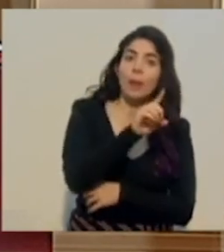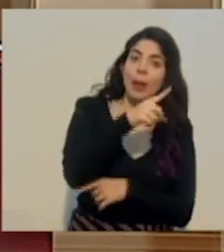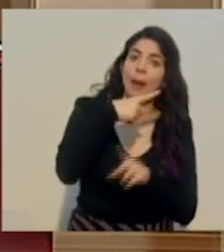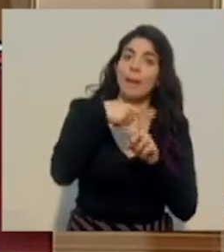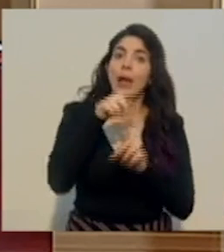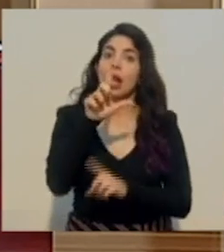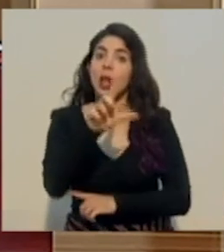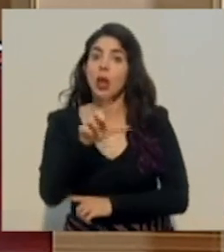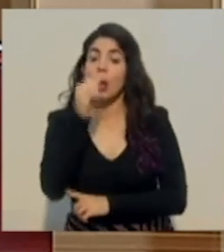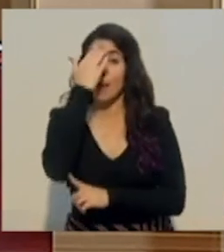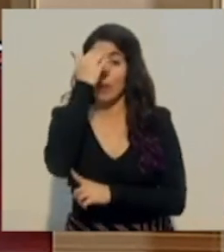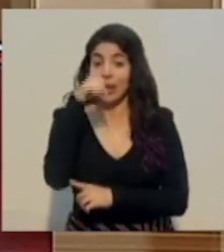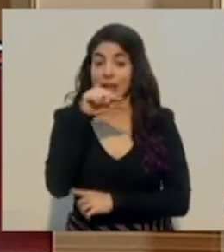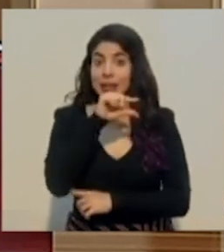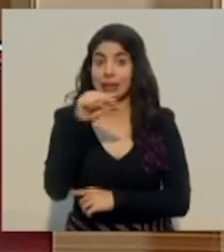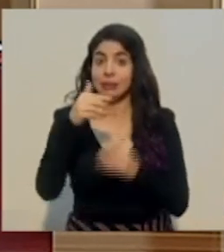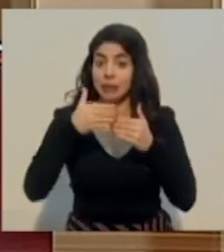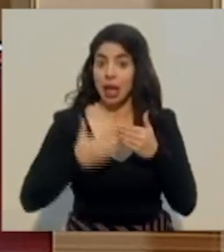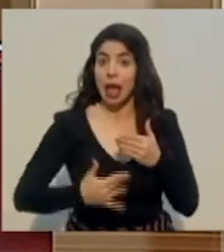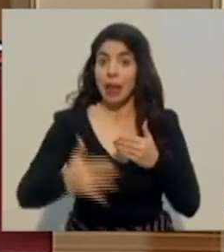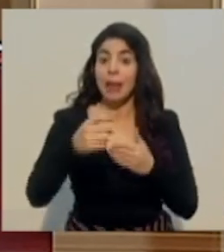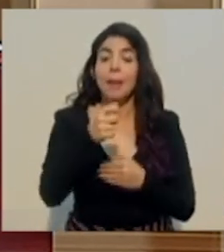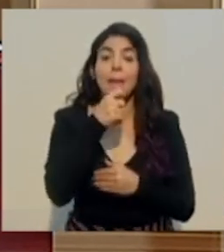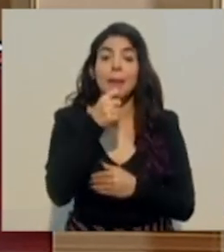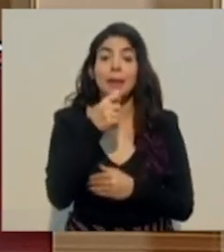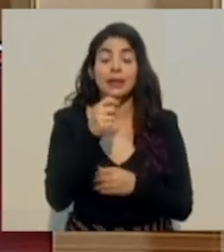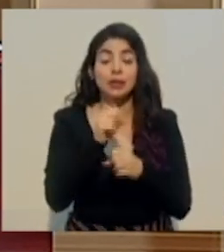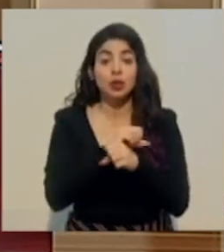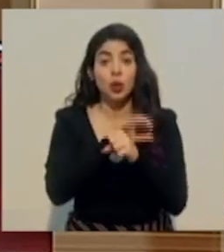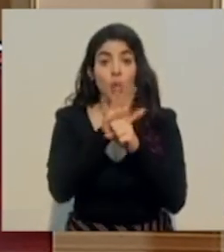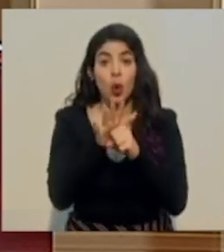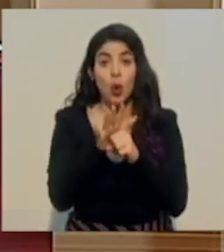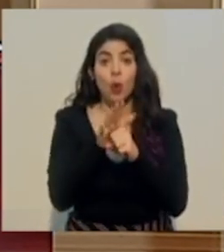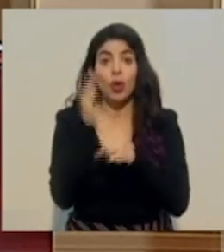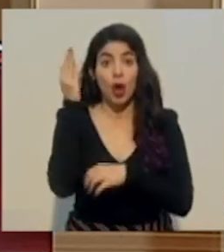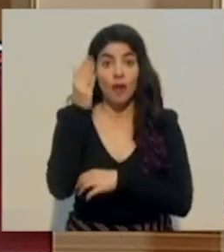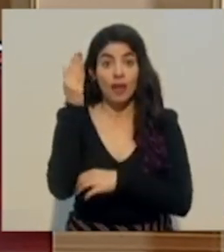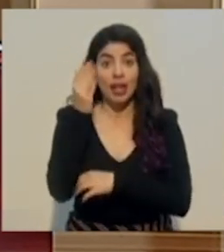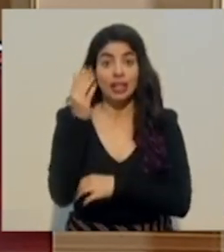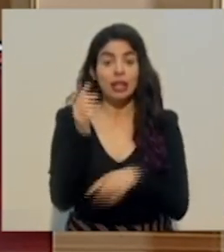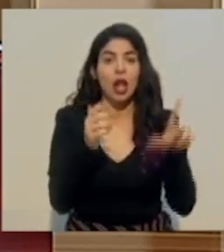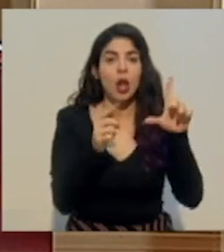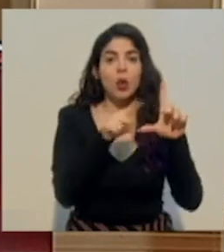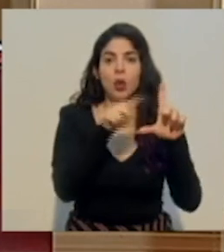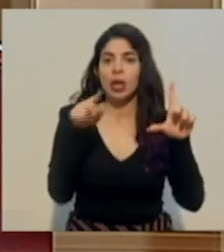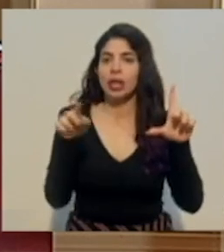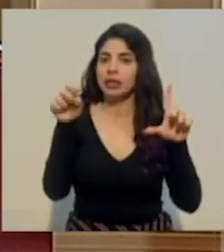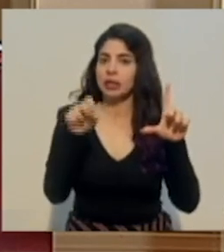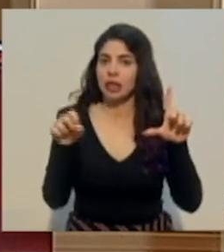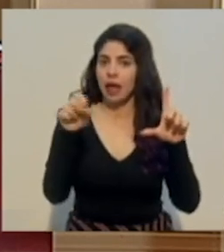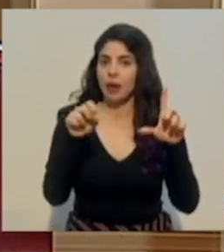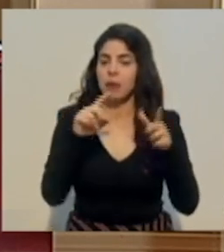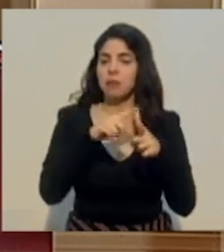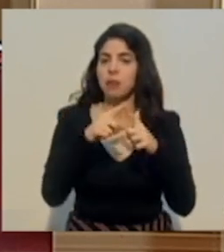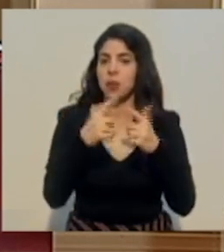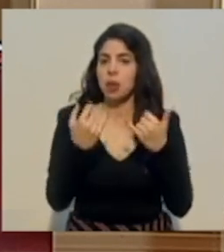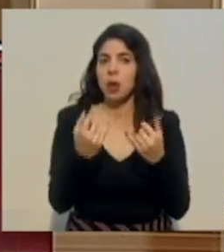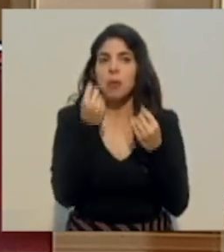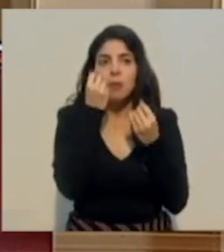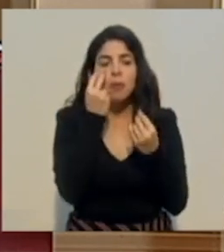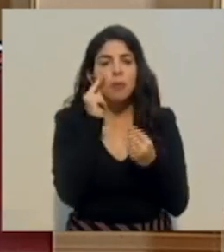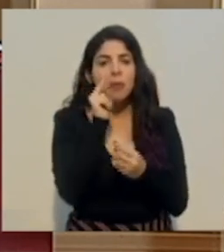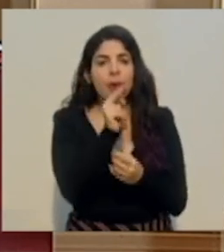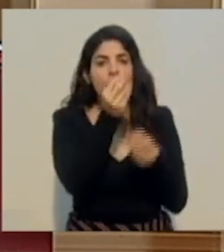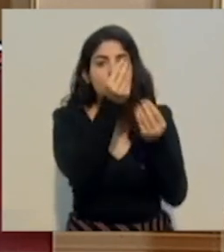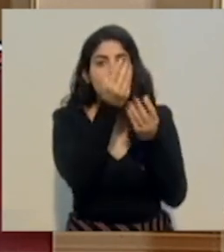que a partir de esta semana las conferencias de prensa COVID-19 se realizan de lunes a sábado. Así que observaremos los reportes